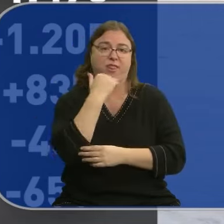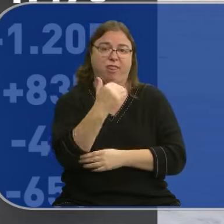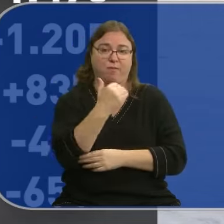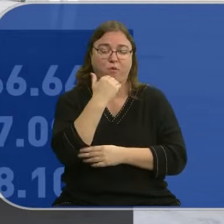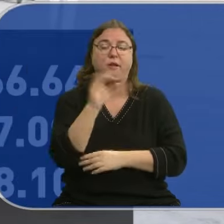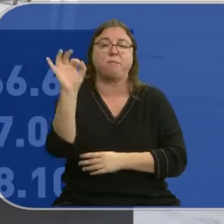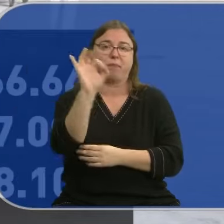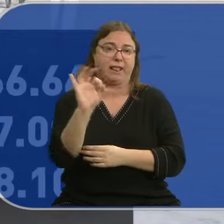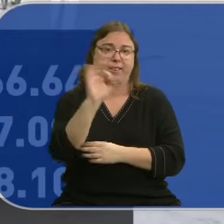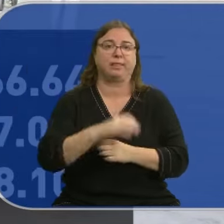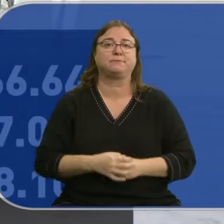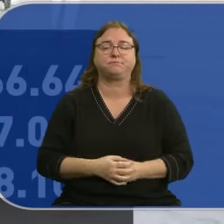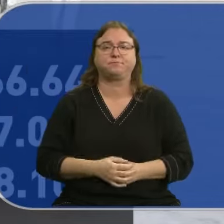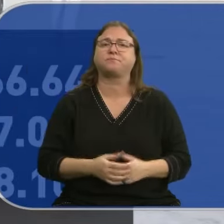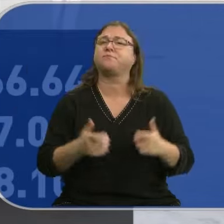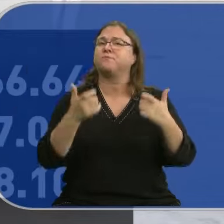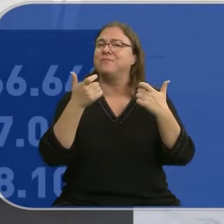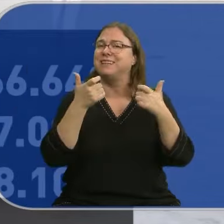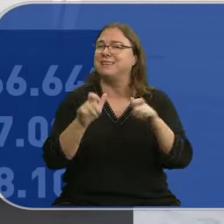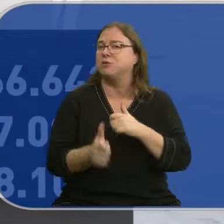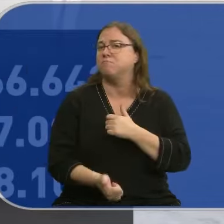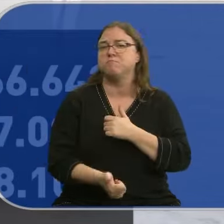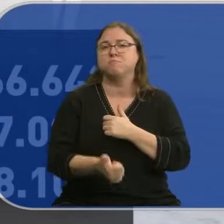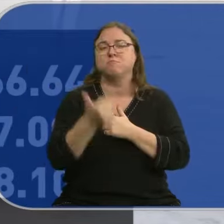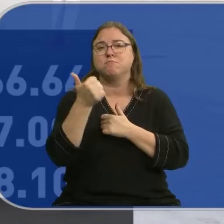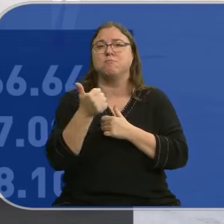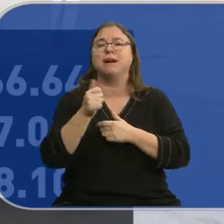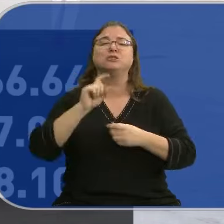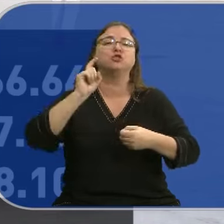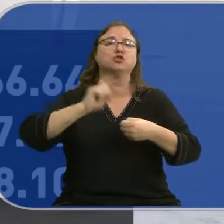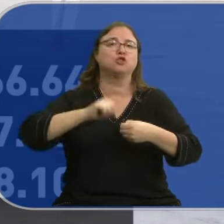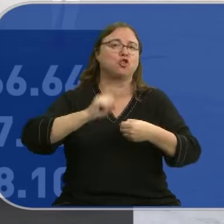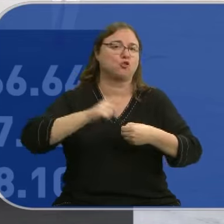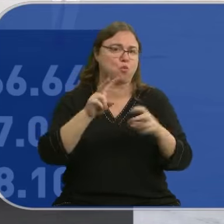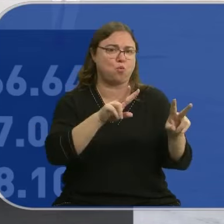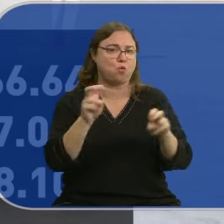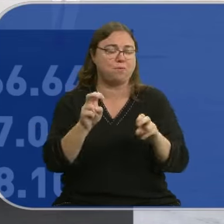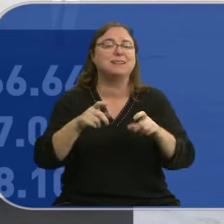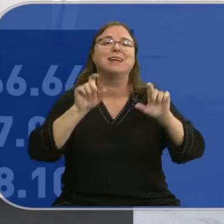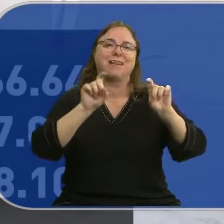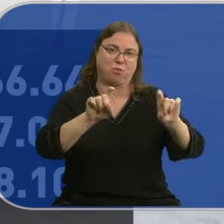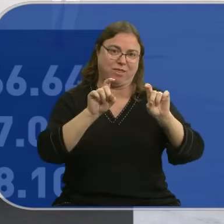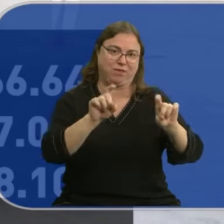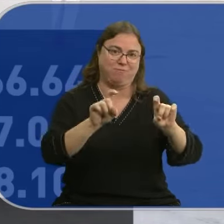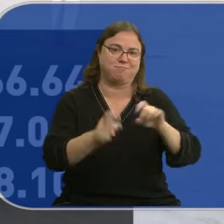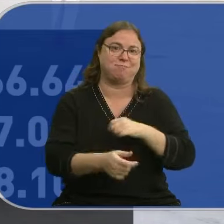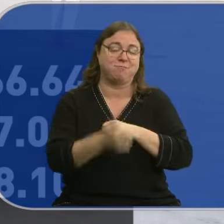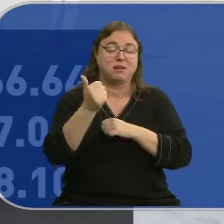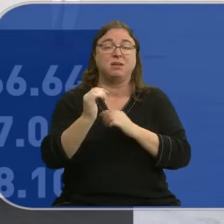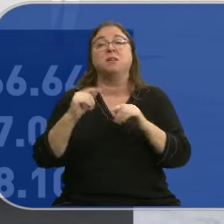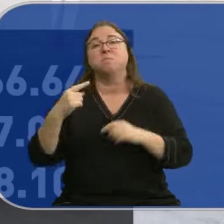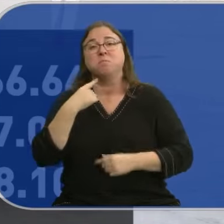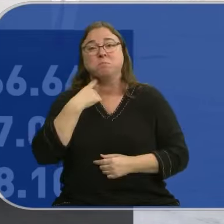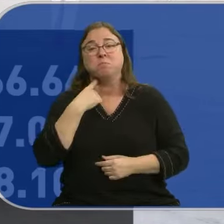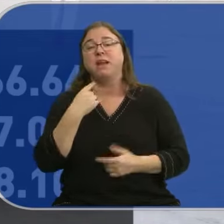y Palencia. El sector que registra un mayor número de nuevos cotizantes es el de la educación, mientras que las caídas